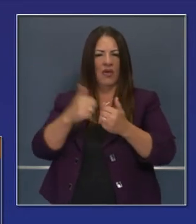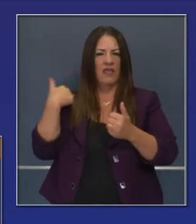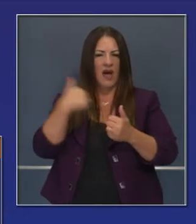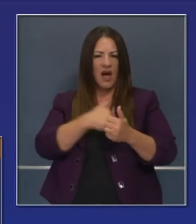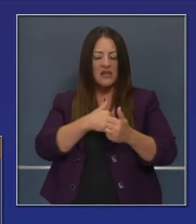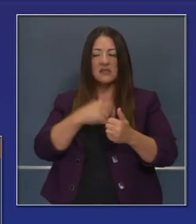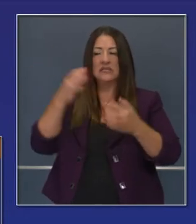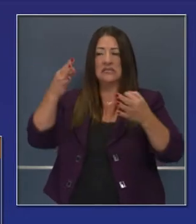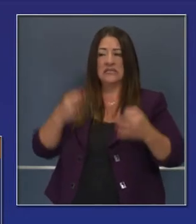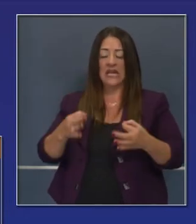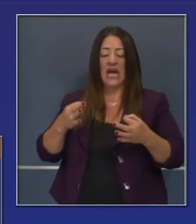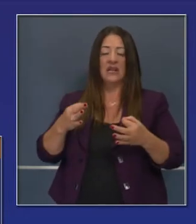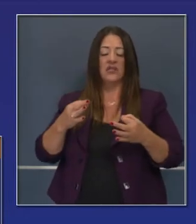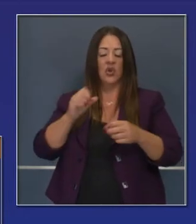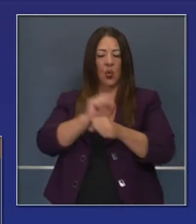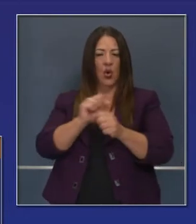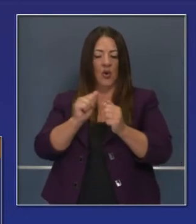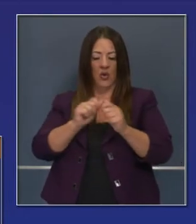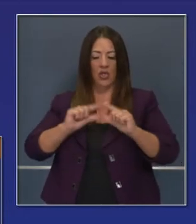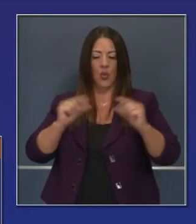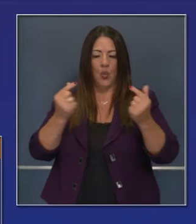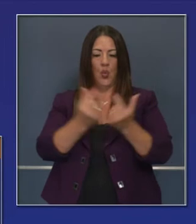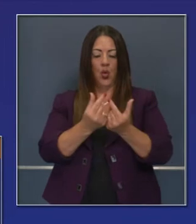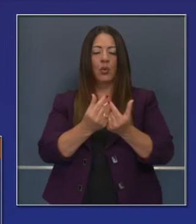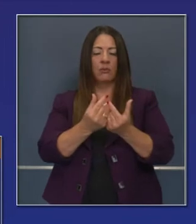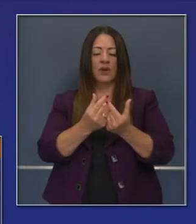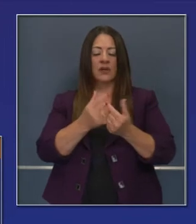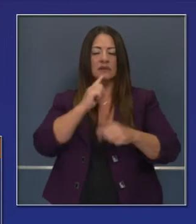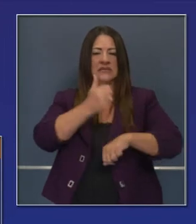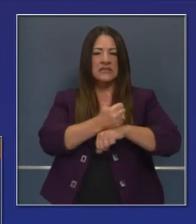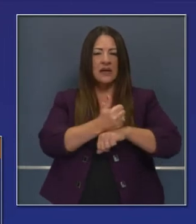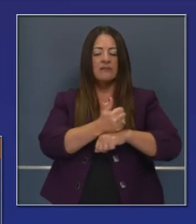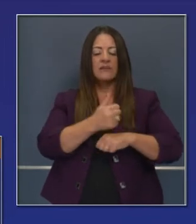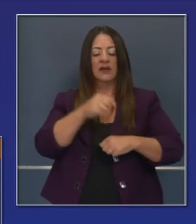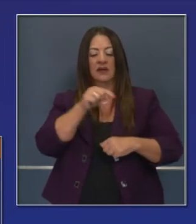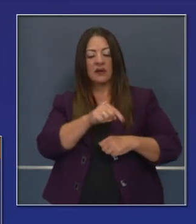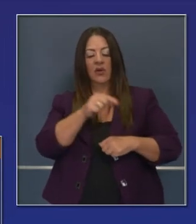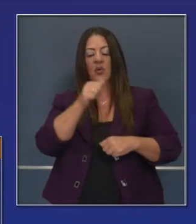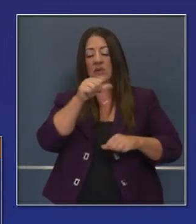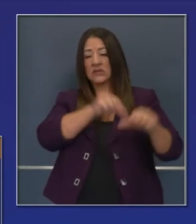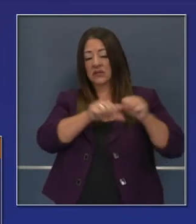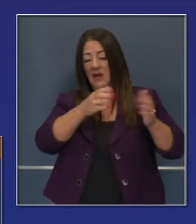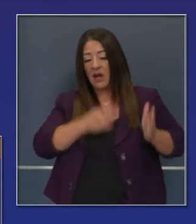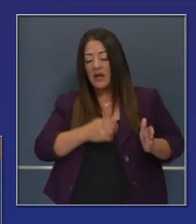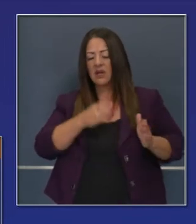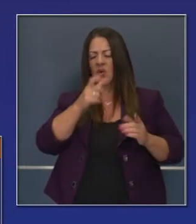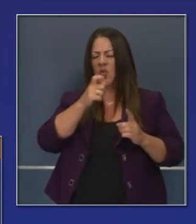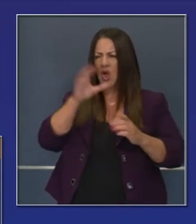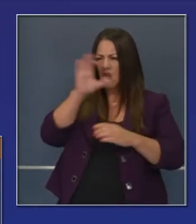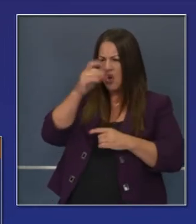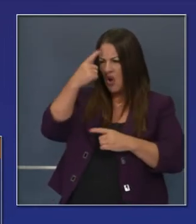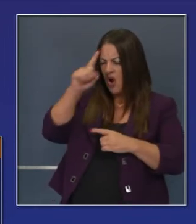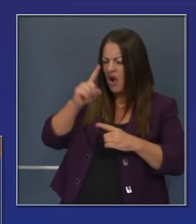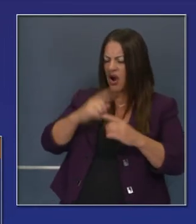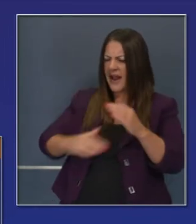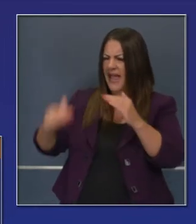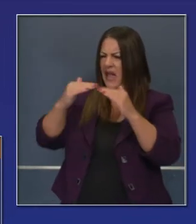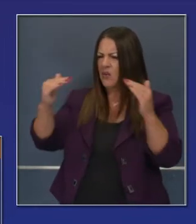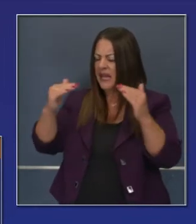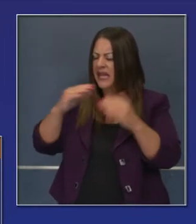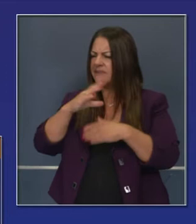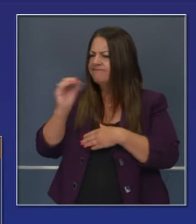revisar las vacunas, su precisión y eficacia. Anunciamos el grupo de trabajo